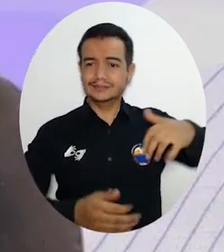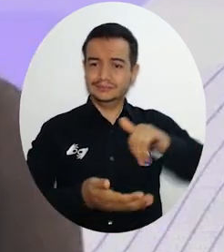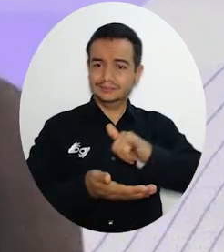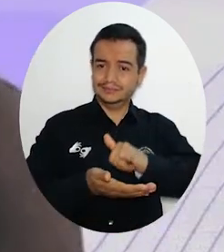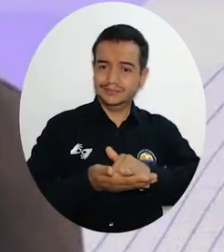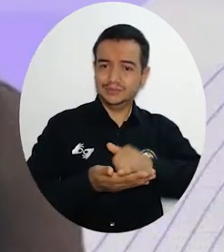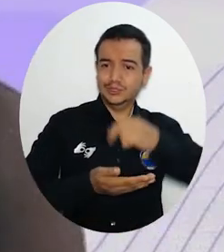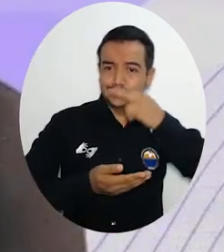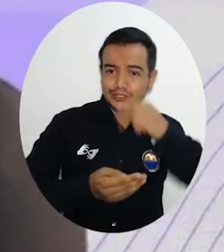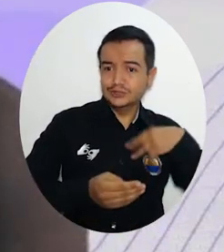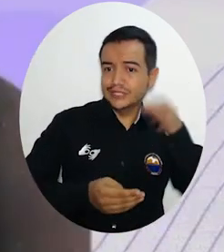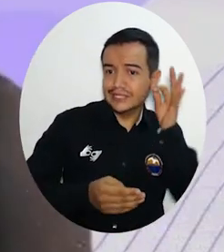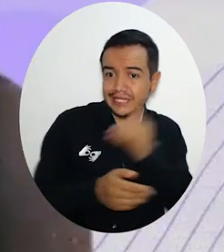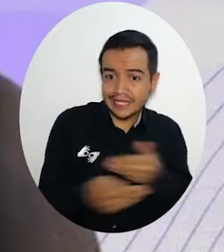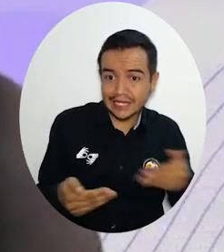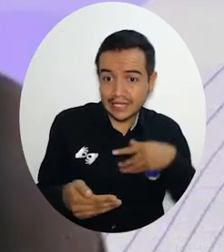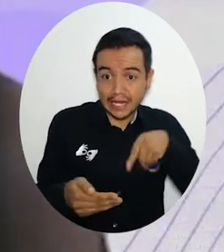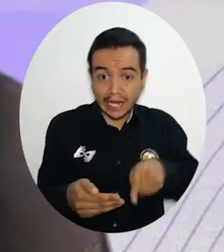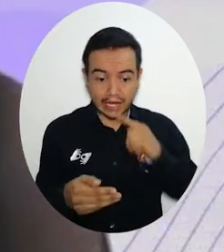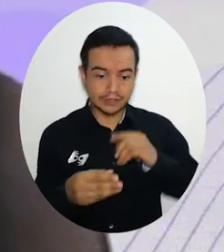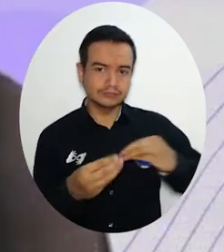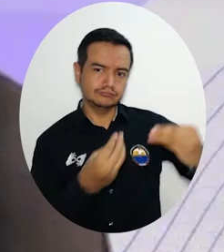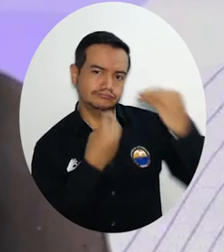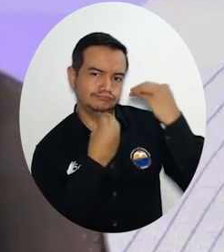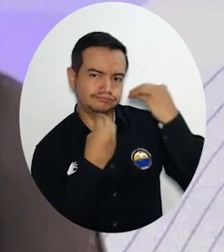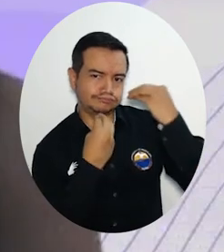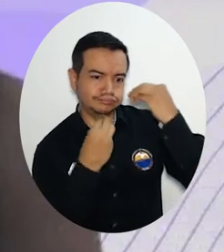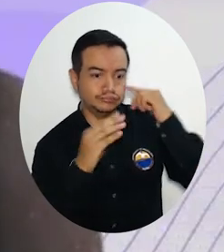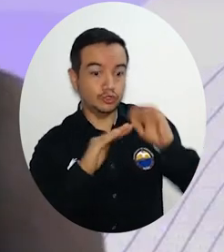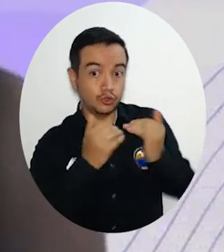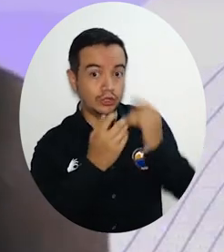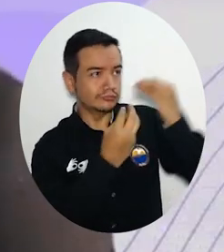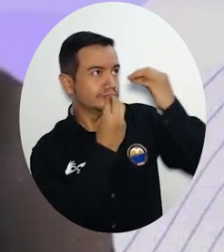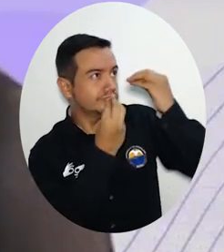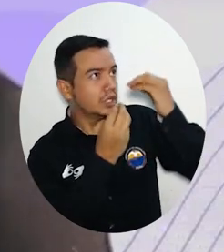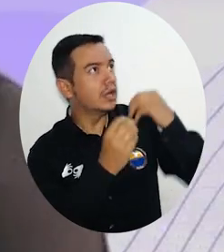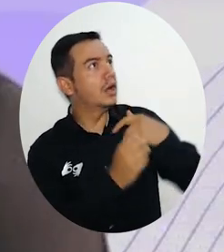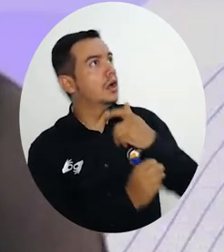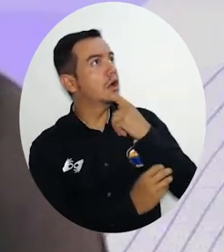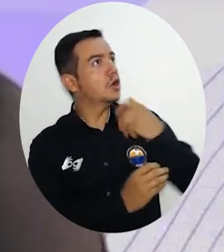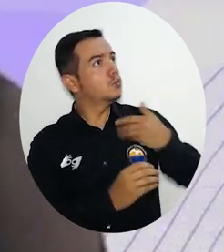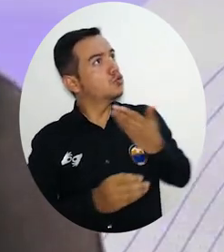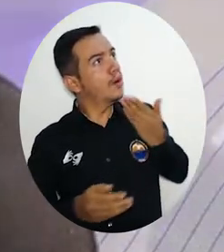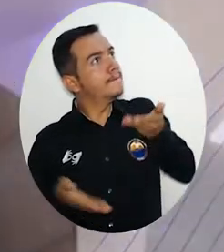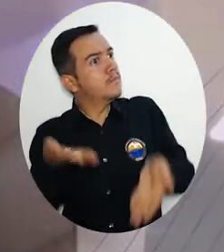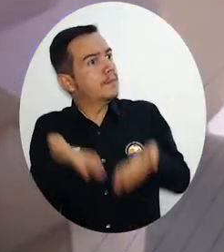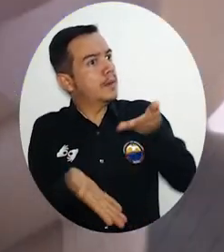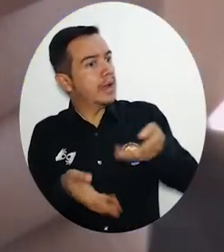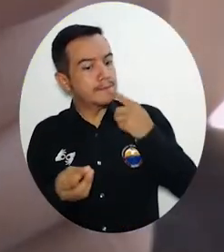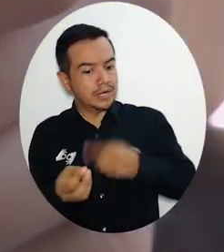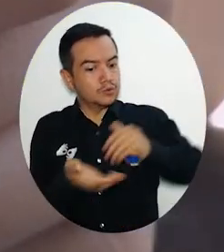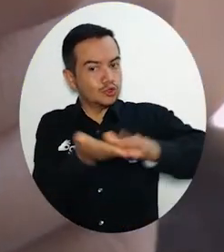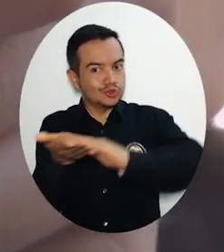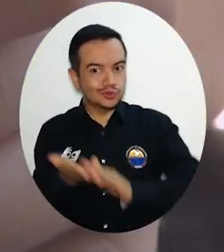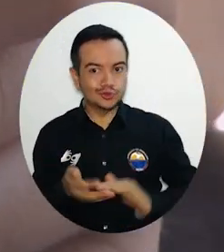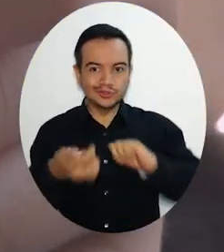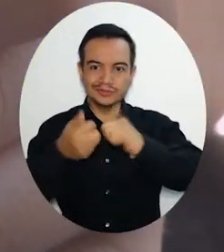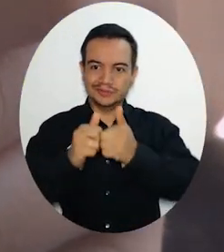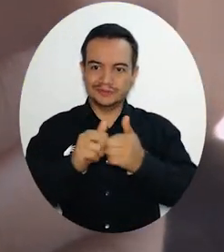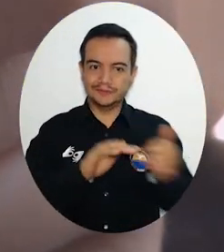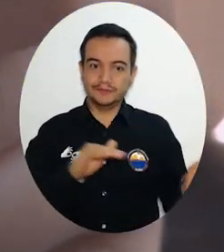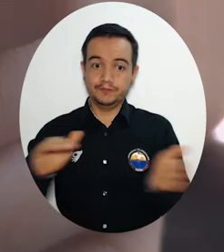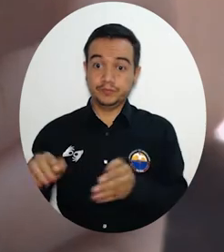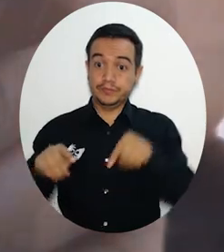a participar activamente y dar ideas que solucionen distintas problemáticas. Este espacio de